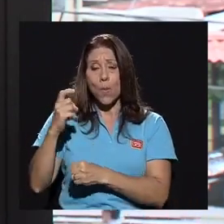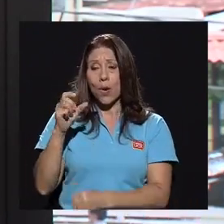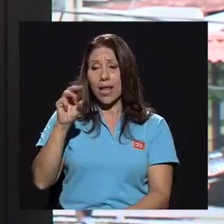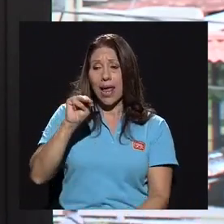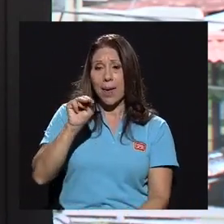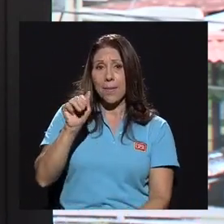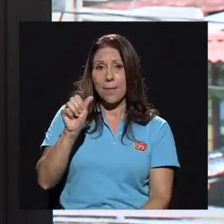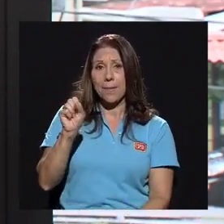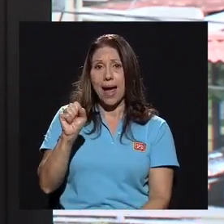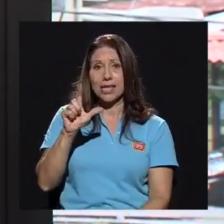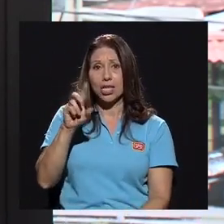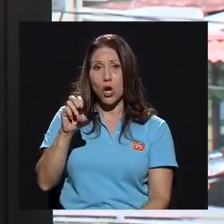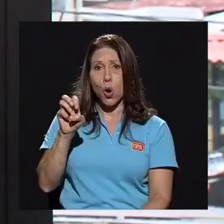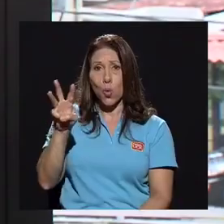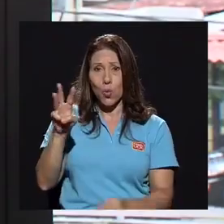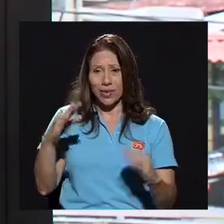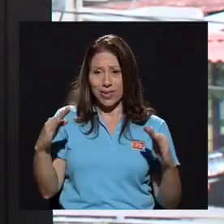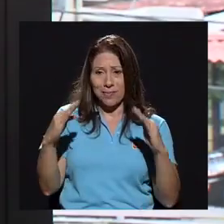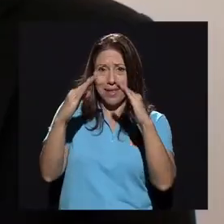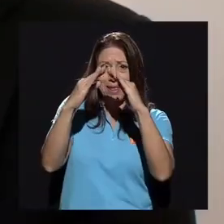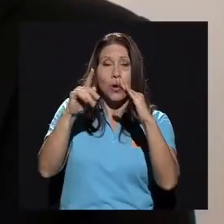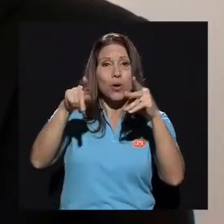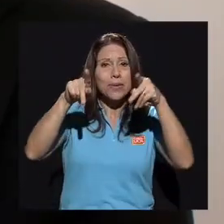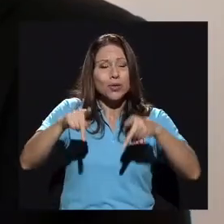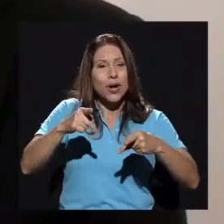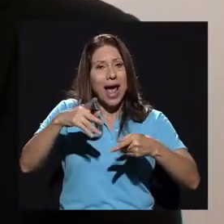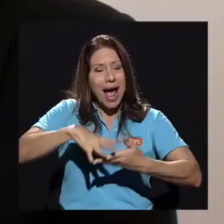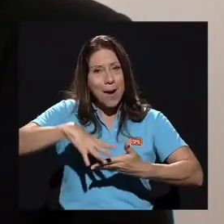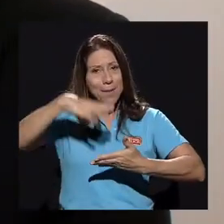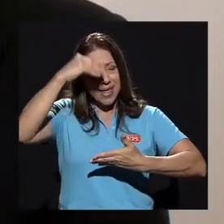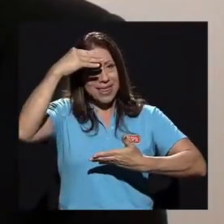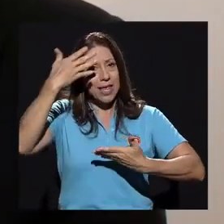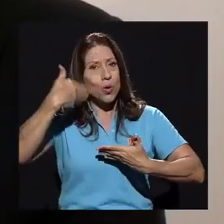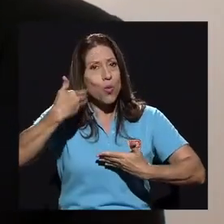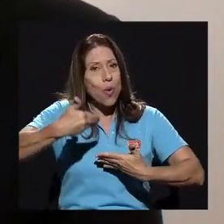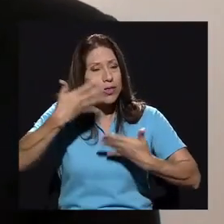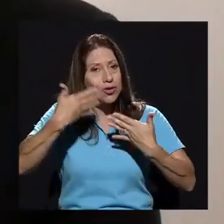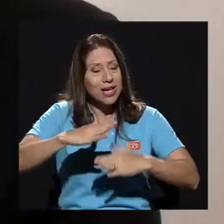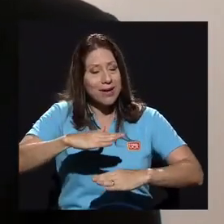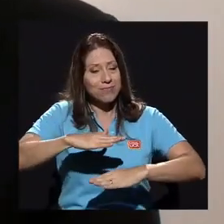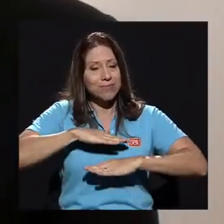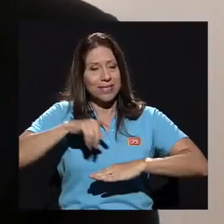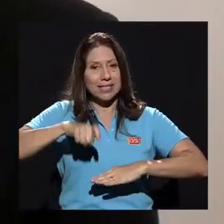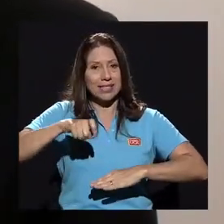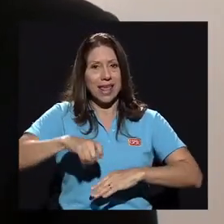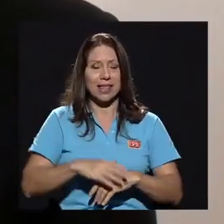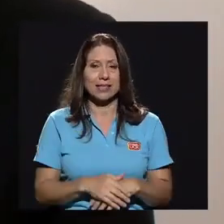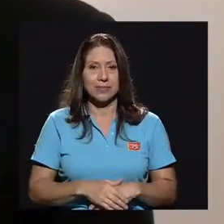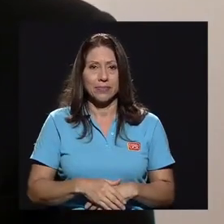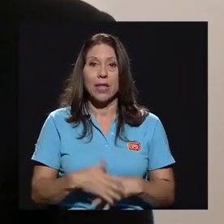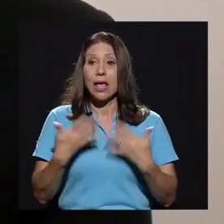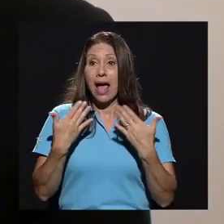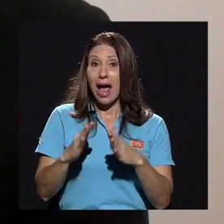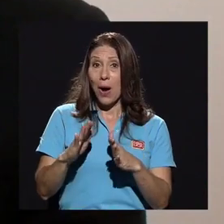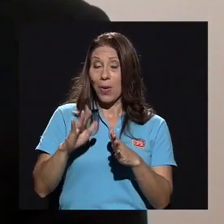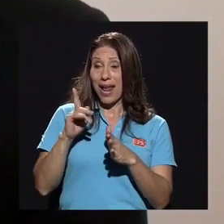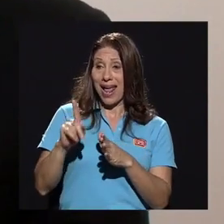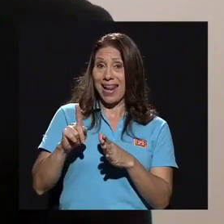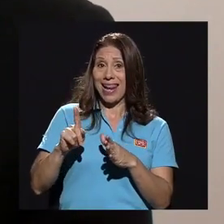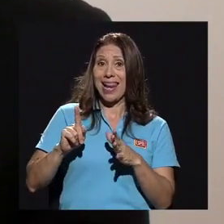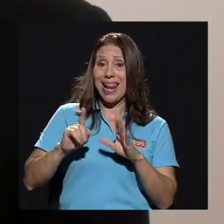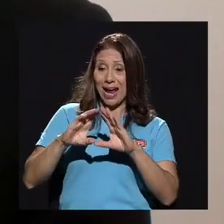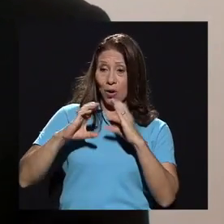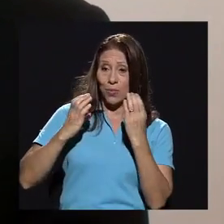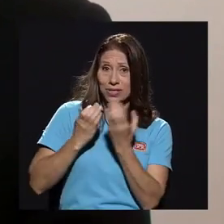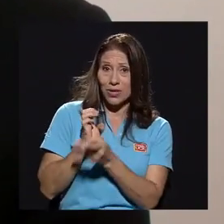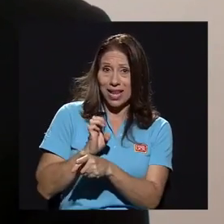cuando tiene sus necesidades básicas satisfechas. Me imaginen la Procuraduría de la Ética emitió un informe recientemente en el que insta al Consejo